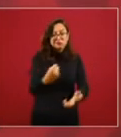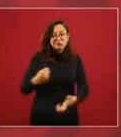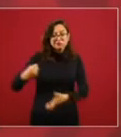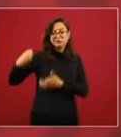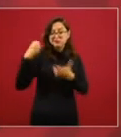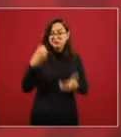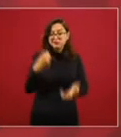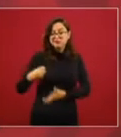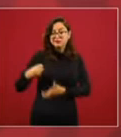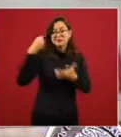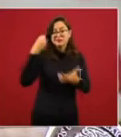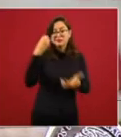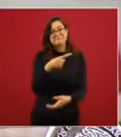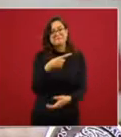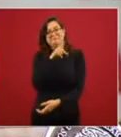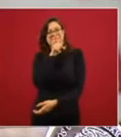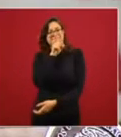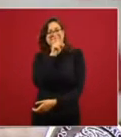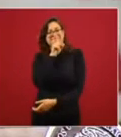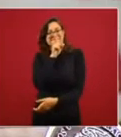porque también